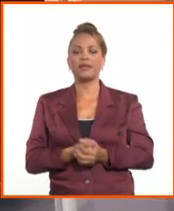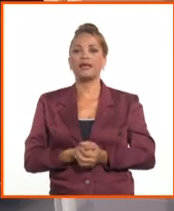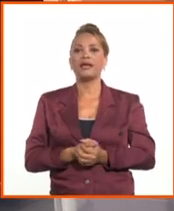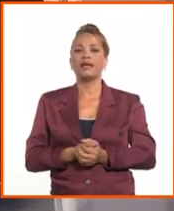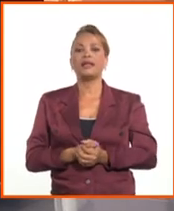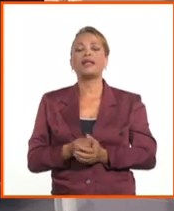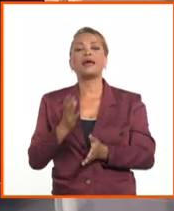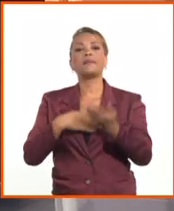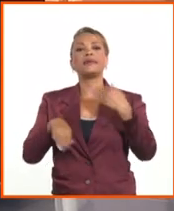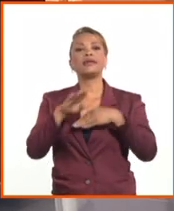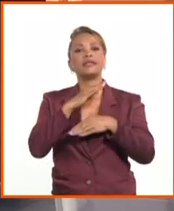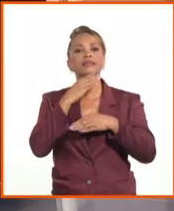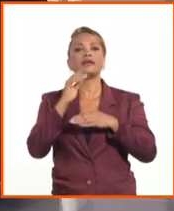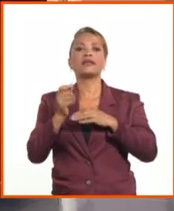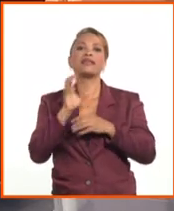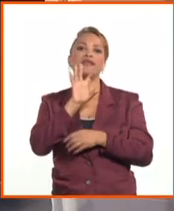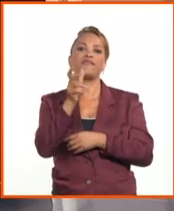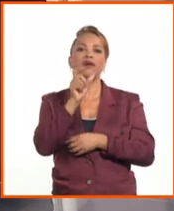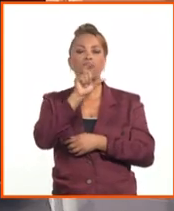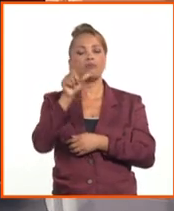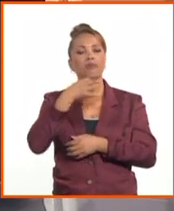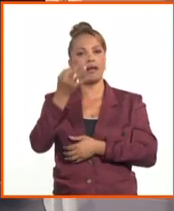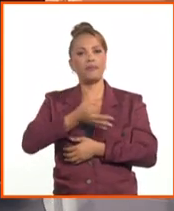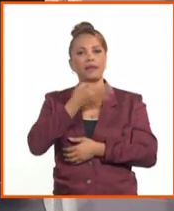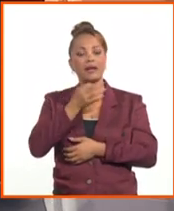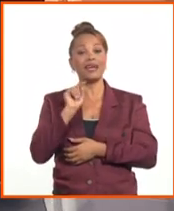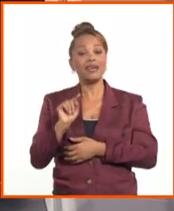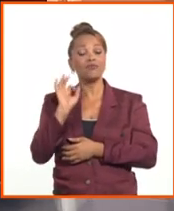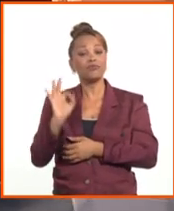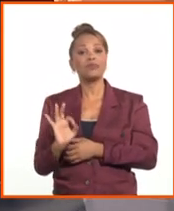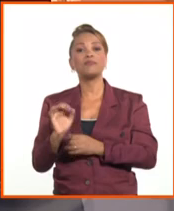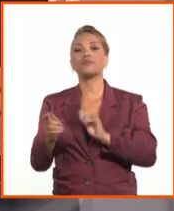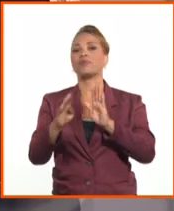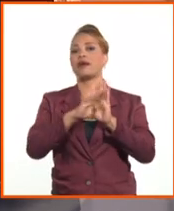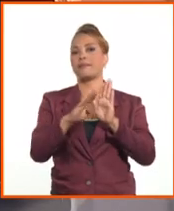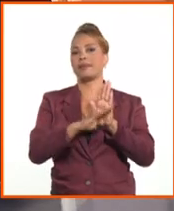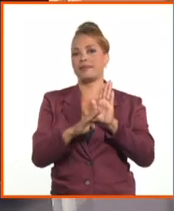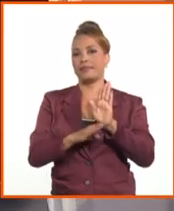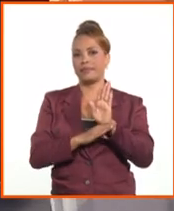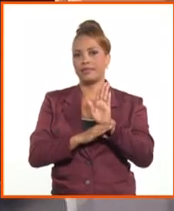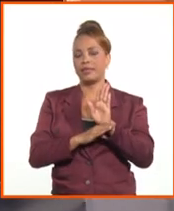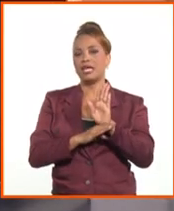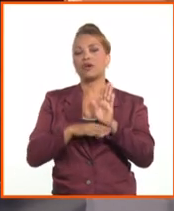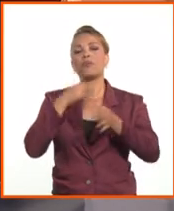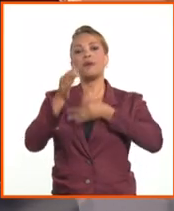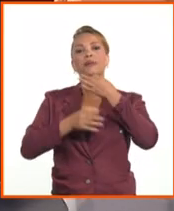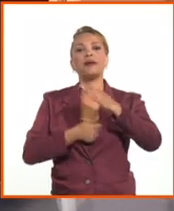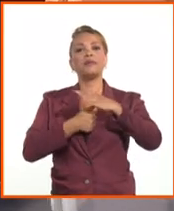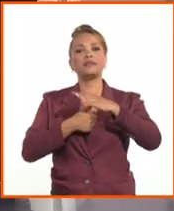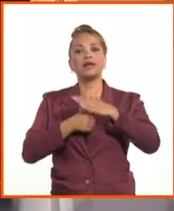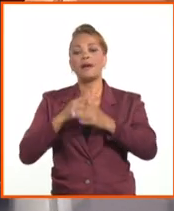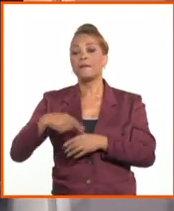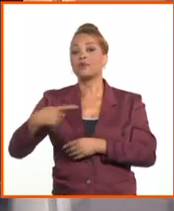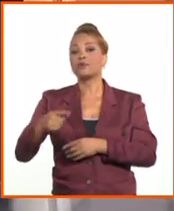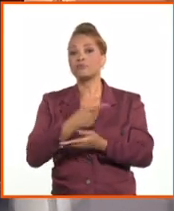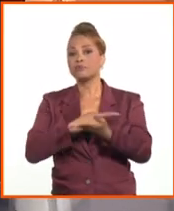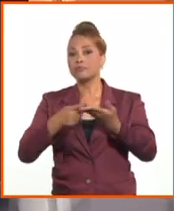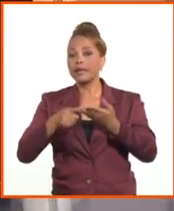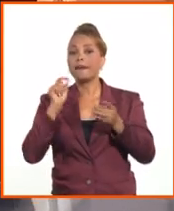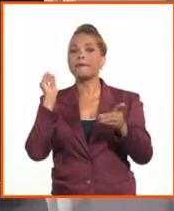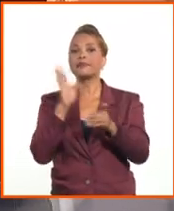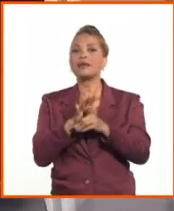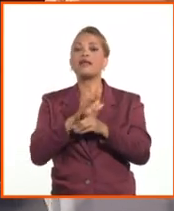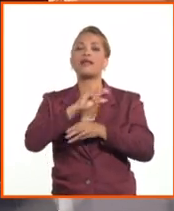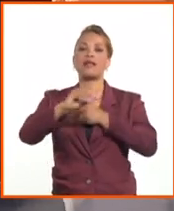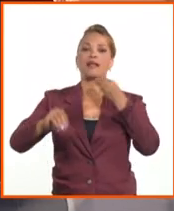Banco Central de Cuba se referirá a eso. esto es una medida, como planteaba nuestro presidente, que en las próximas semanas se iría trabajando ya en la implementación.